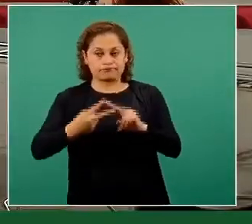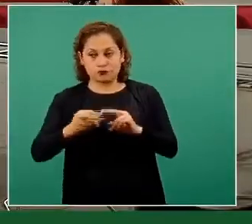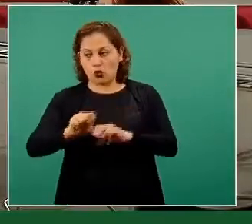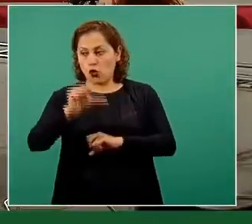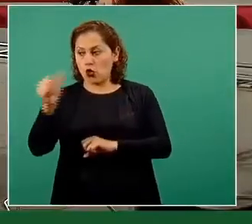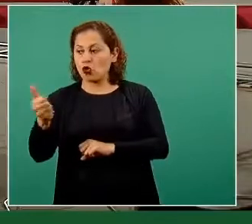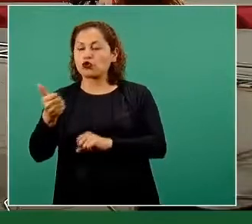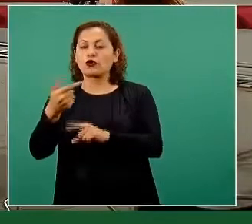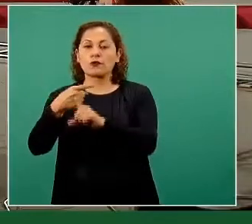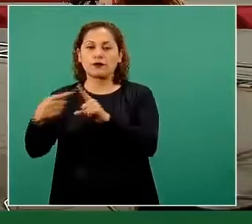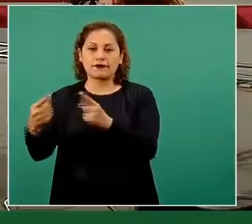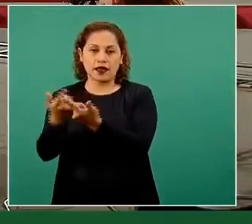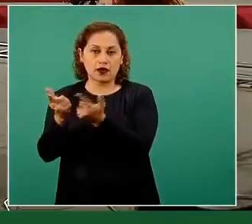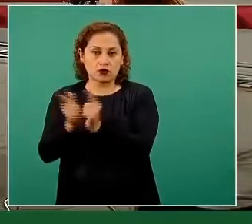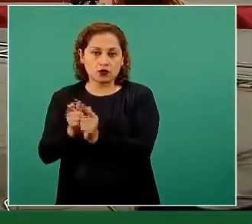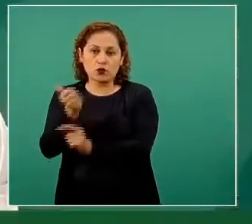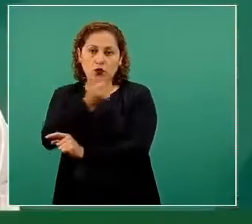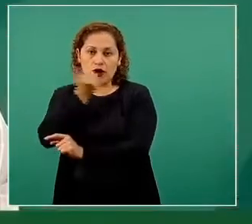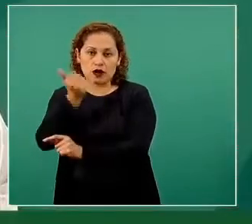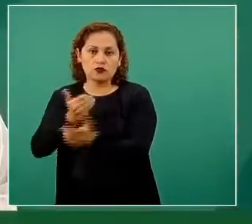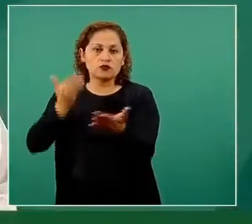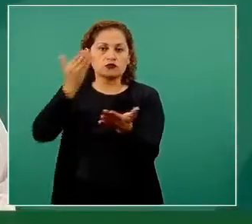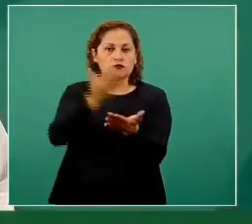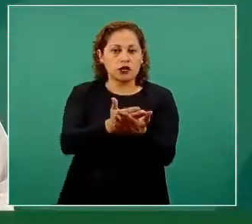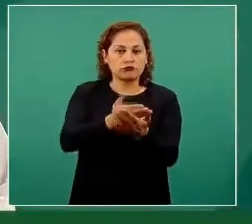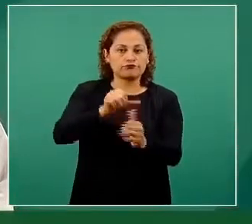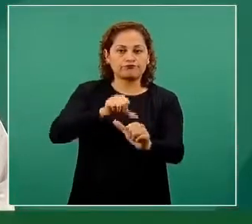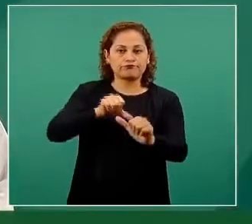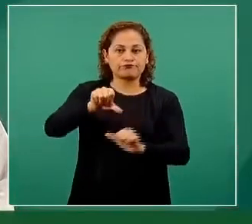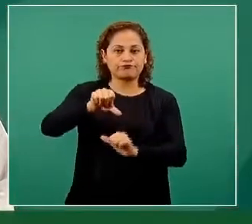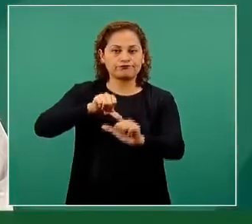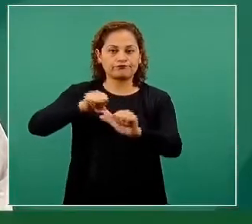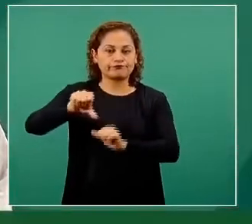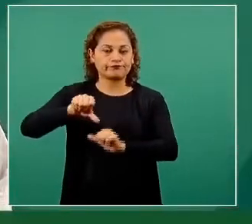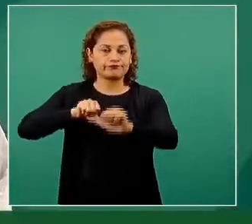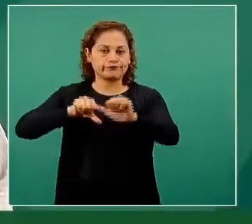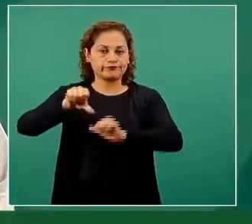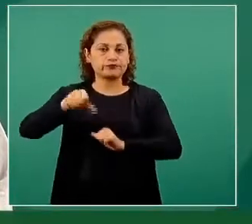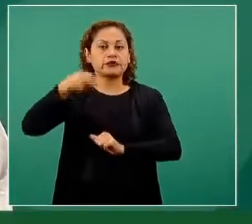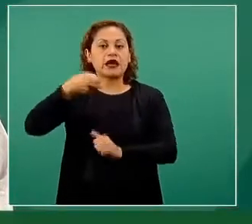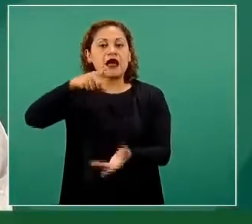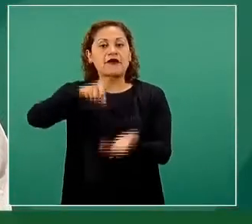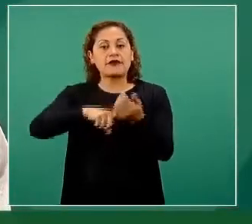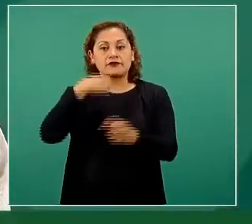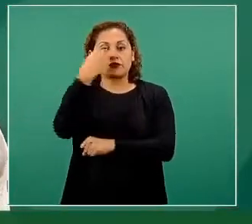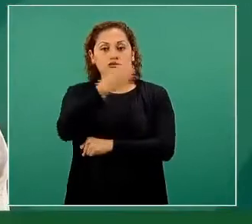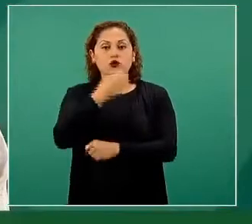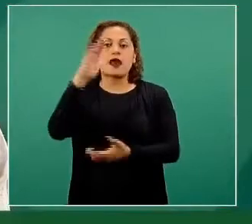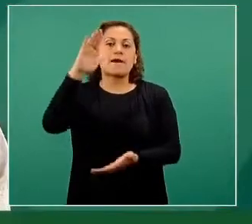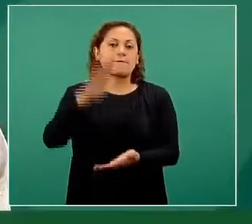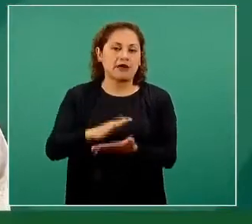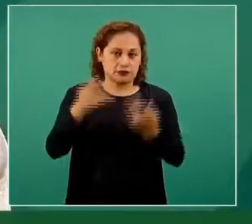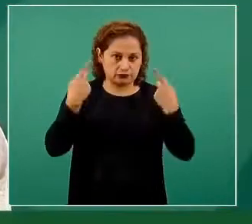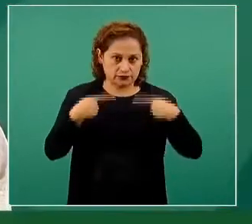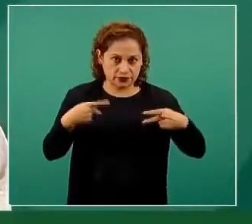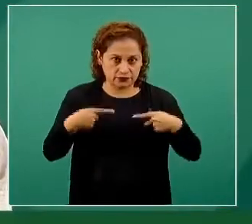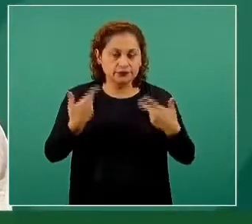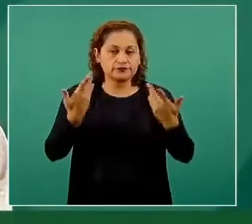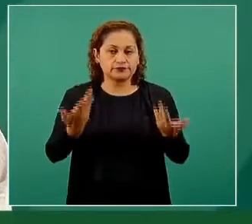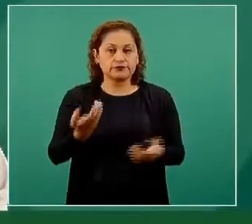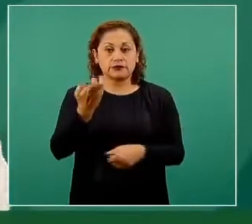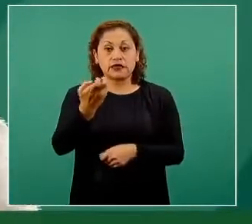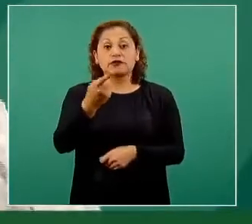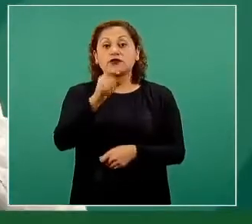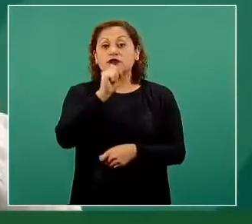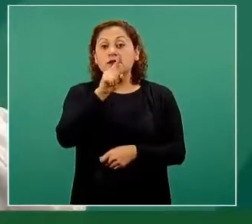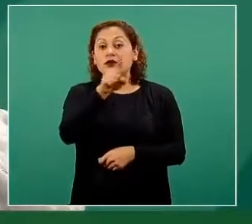niñas, niños, jóvenes, adolescentes, adultos, que están físicamente en la escuela. Una medida adicional importante para las escuelas